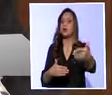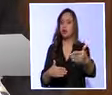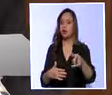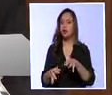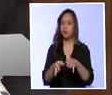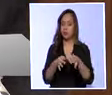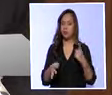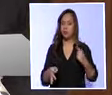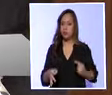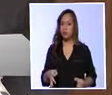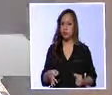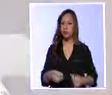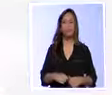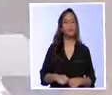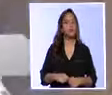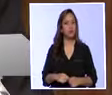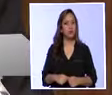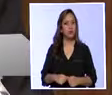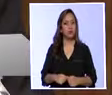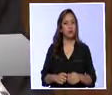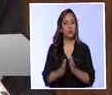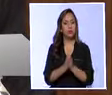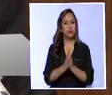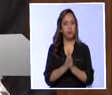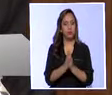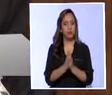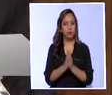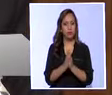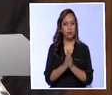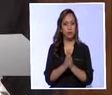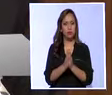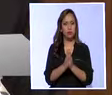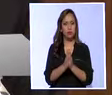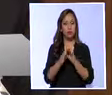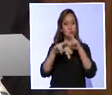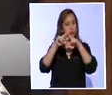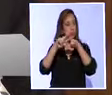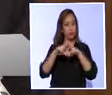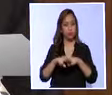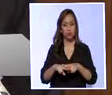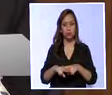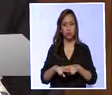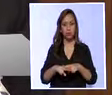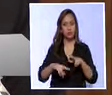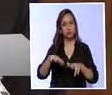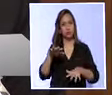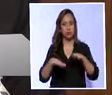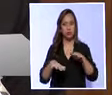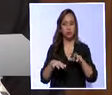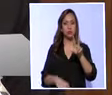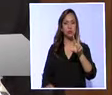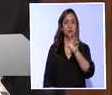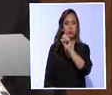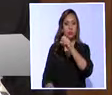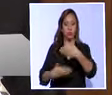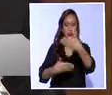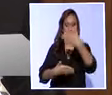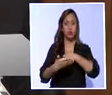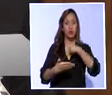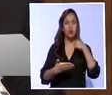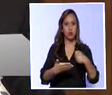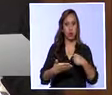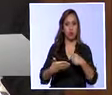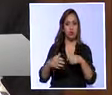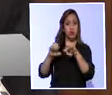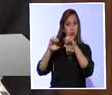relatar qué destino tuvieron. Solicitamos para analizar alrededor de 30 contratos que